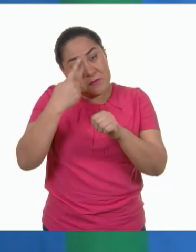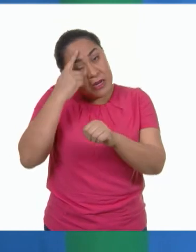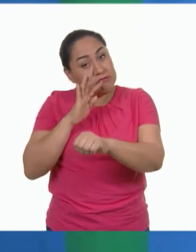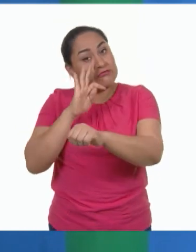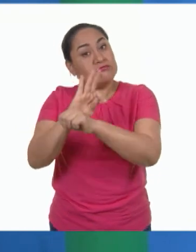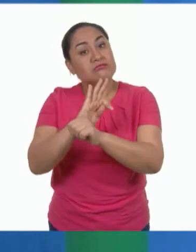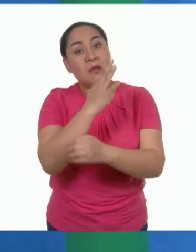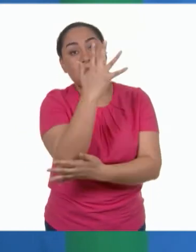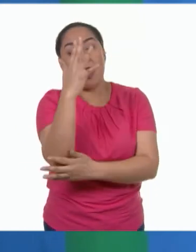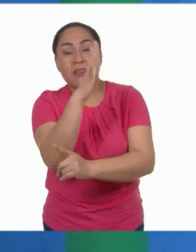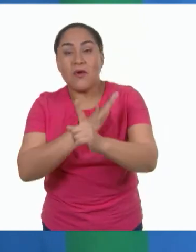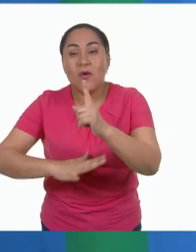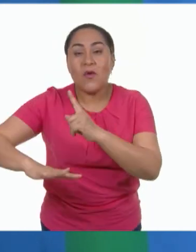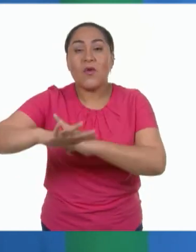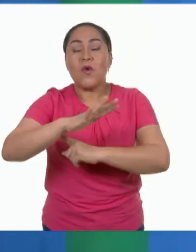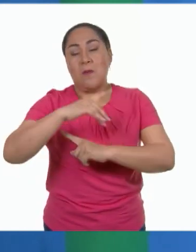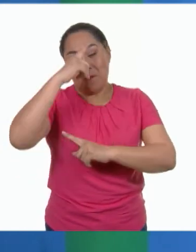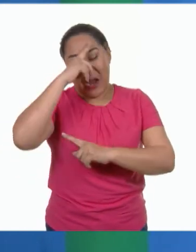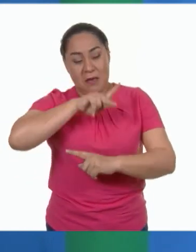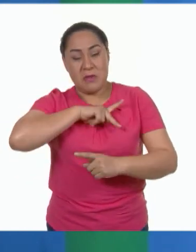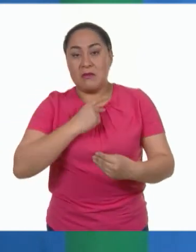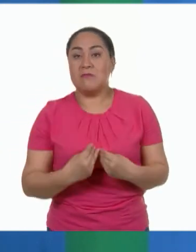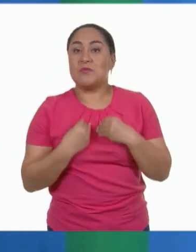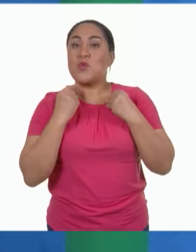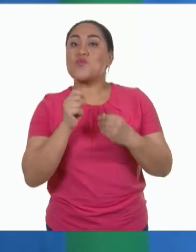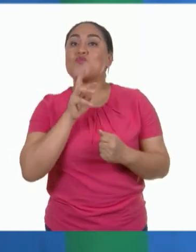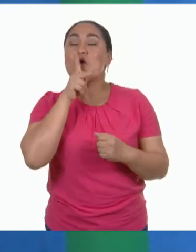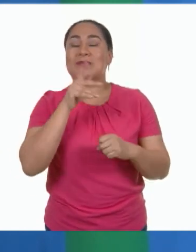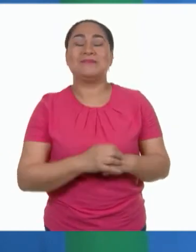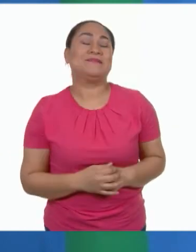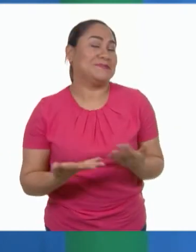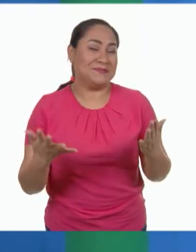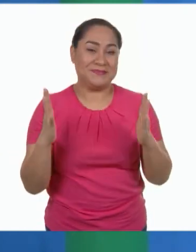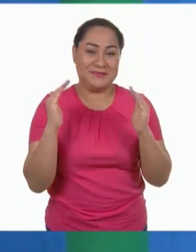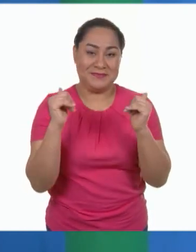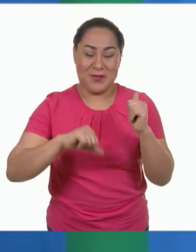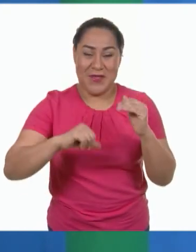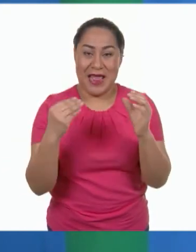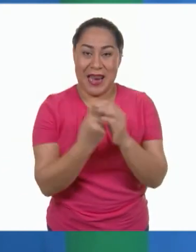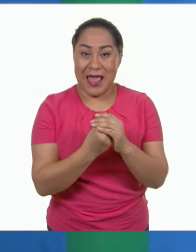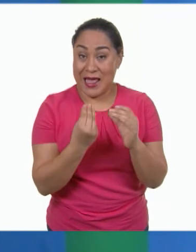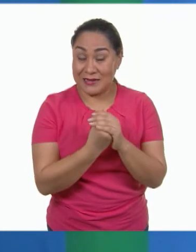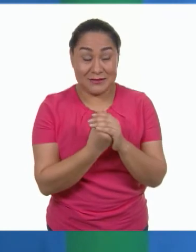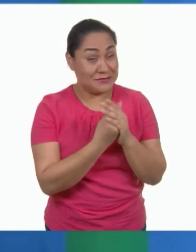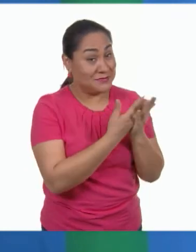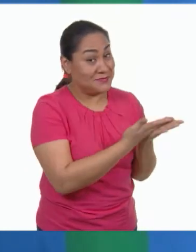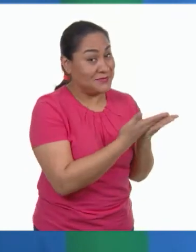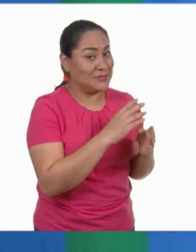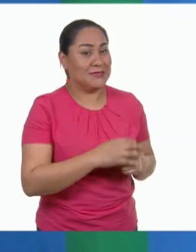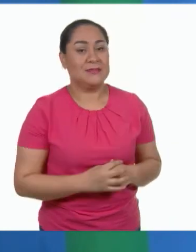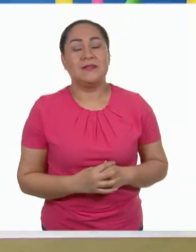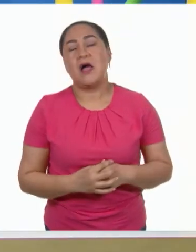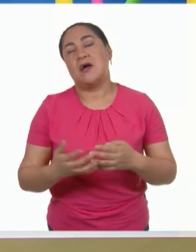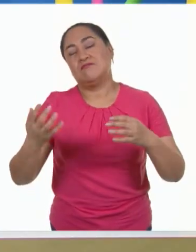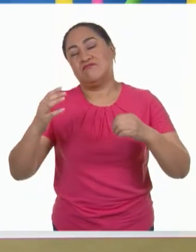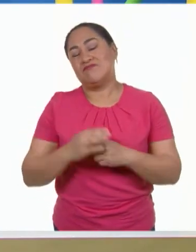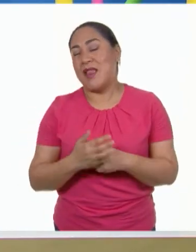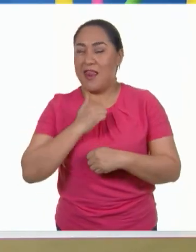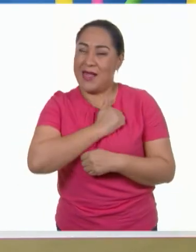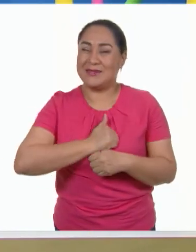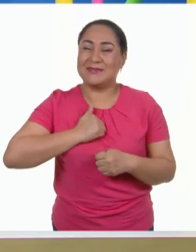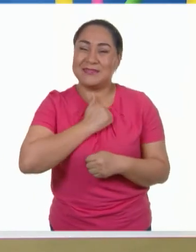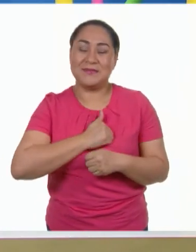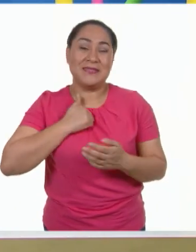ambiente y que mejoren nuestra calidad de vida. Nos despedimos de la clase del día de hoy, María. ¡Ay, qué pena!